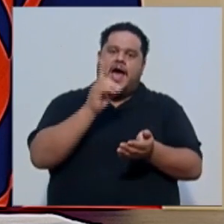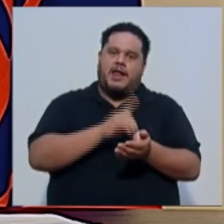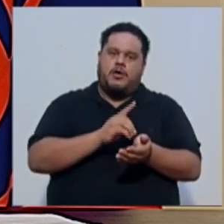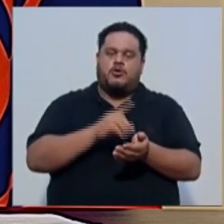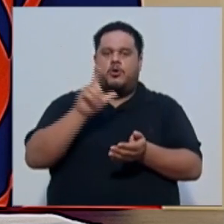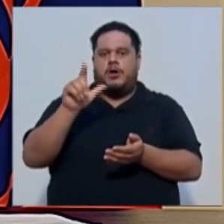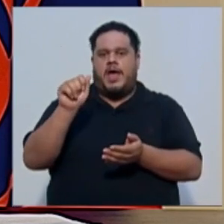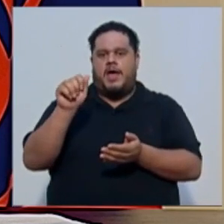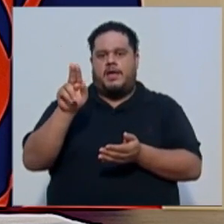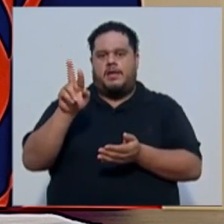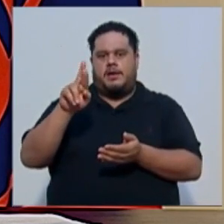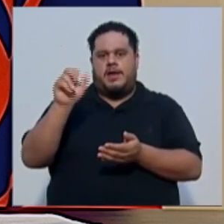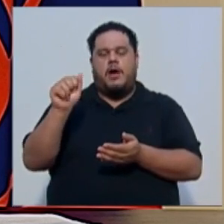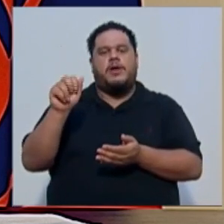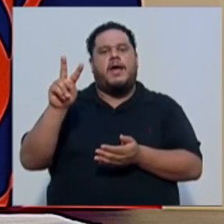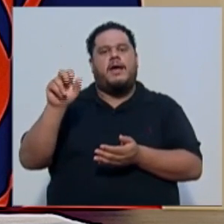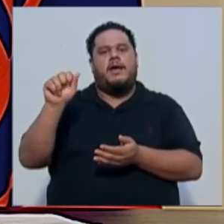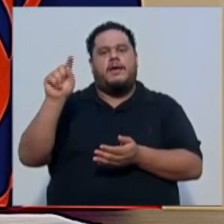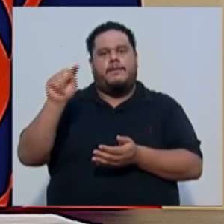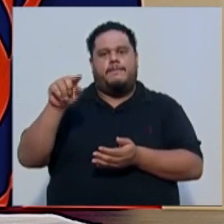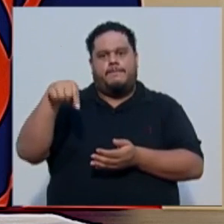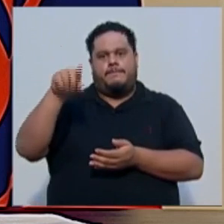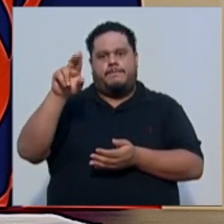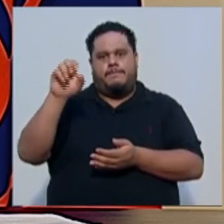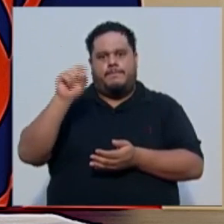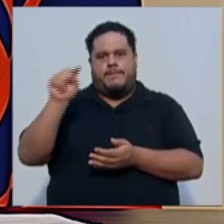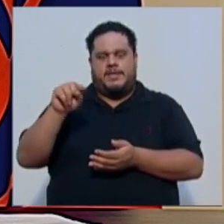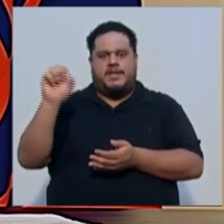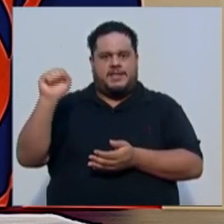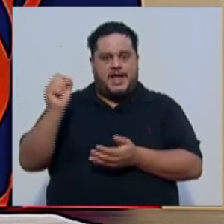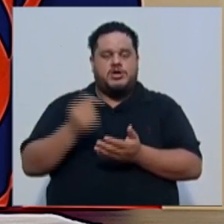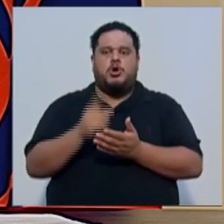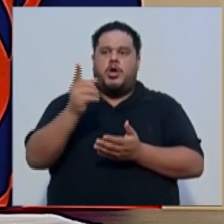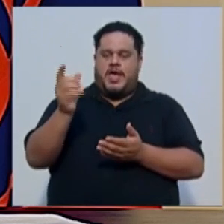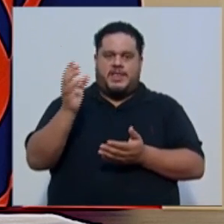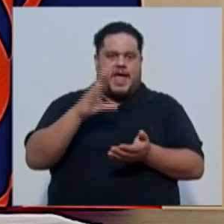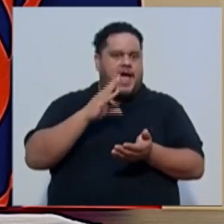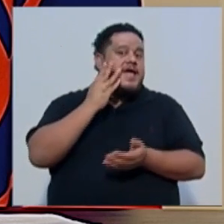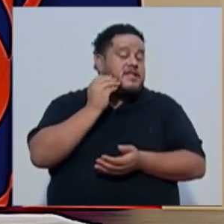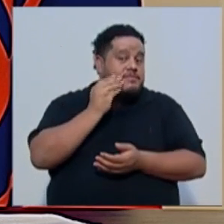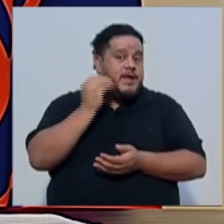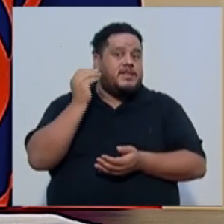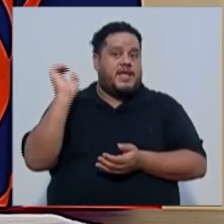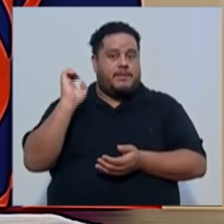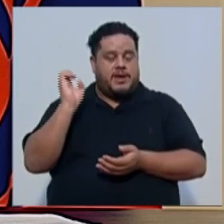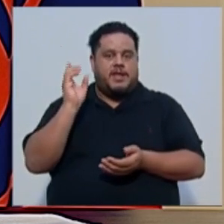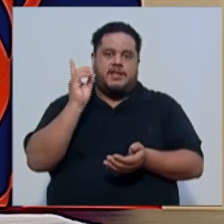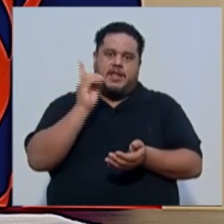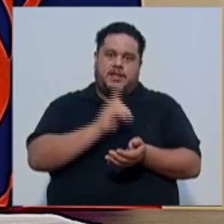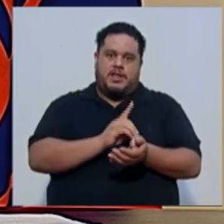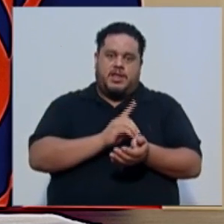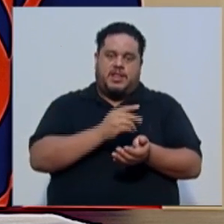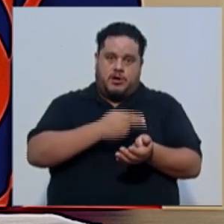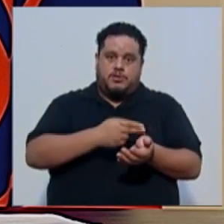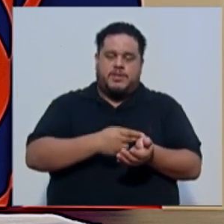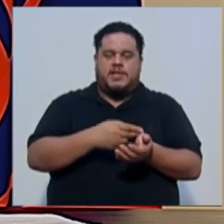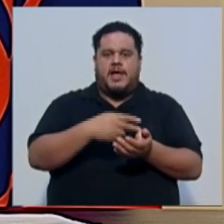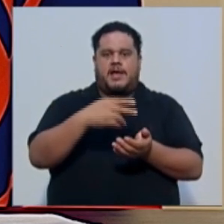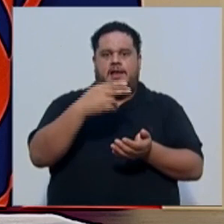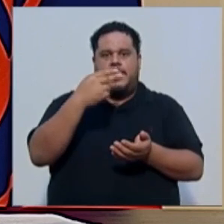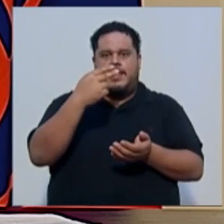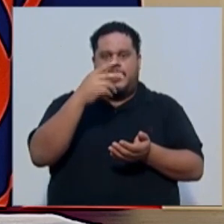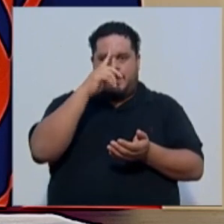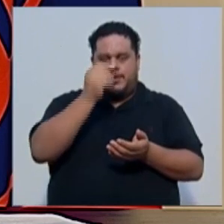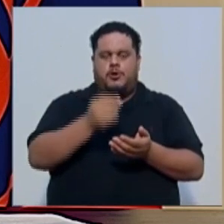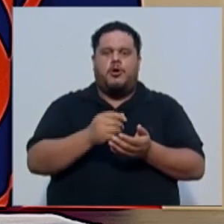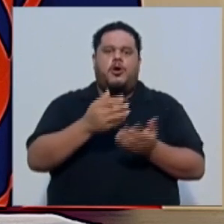doctora Laura Vázquez Sancho, emergencióloga del Hospital Calderón Guardia. A ustedes su sintonía. Los esperamos mañana